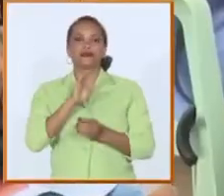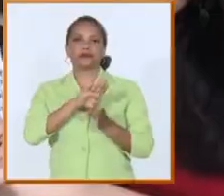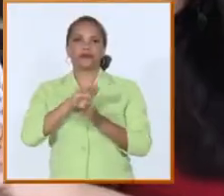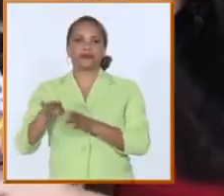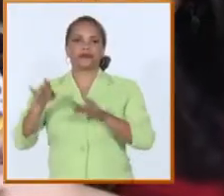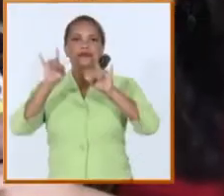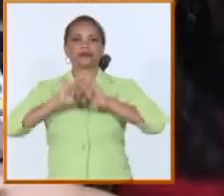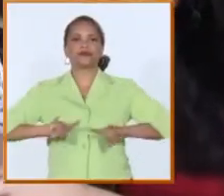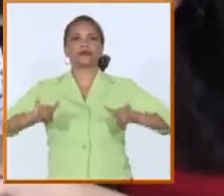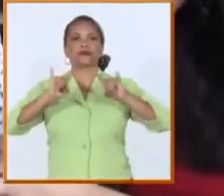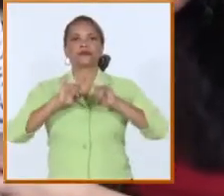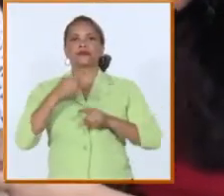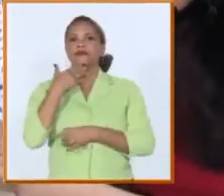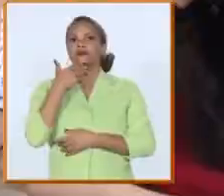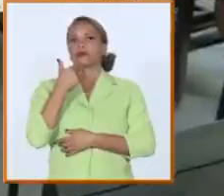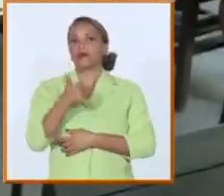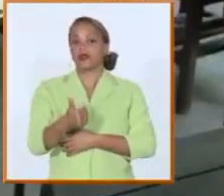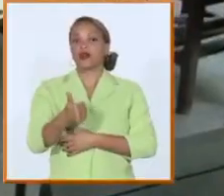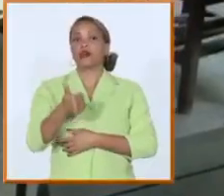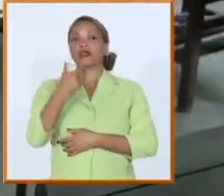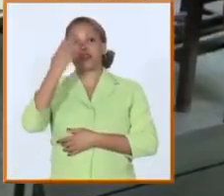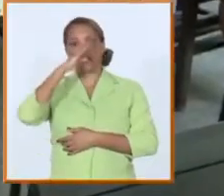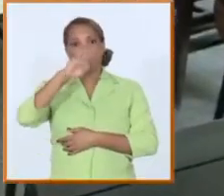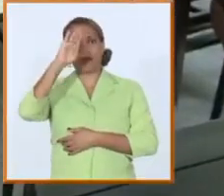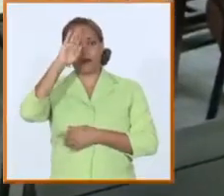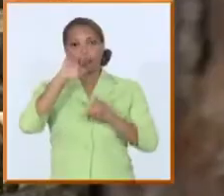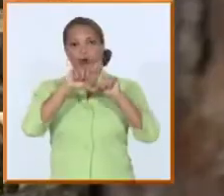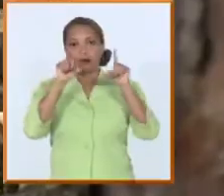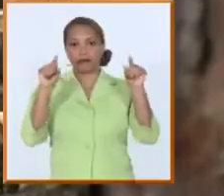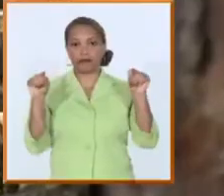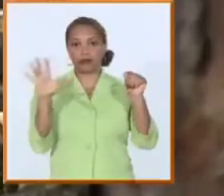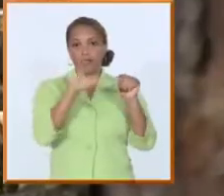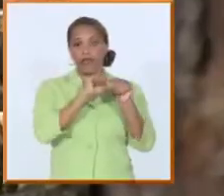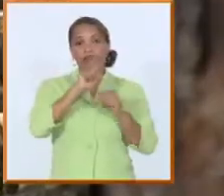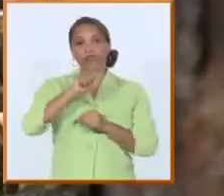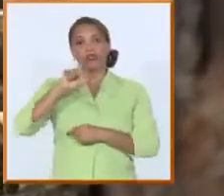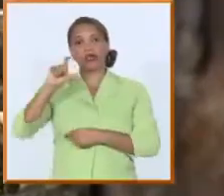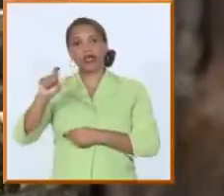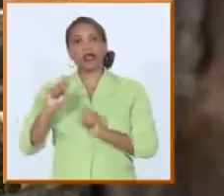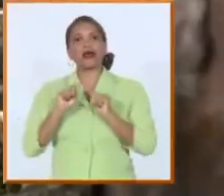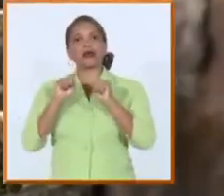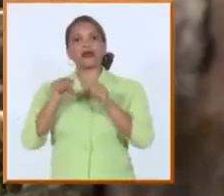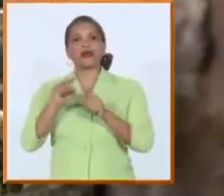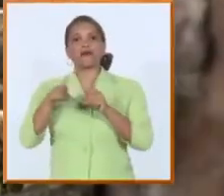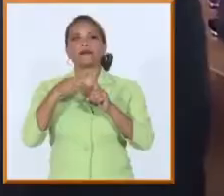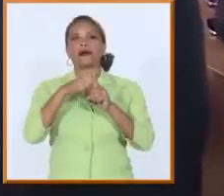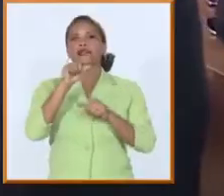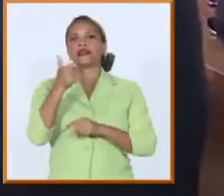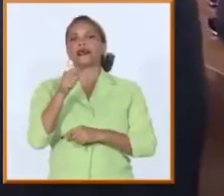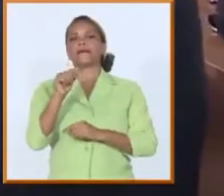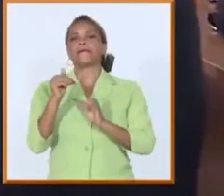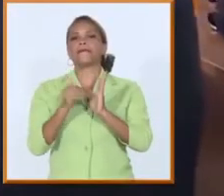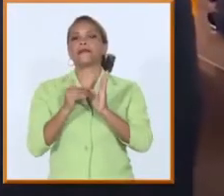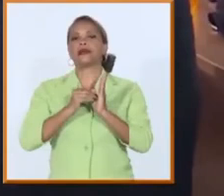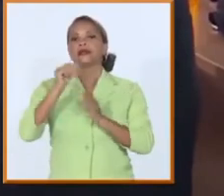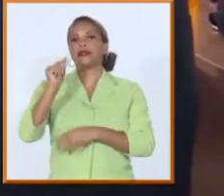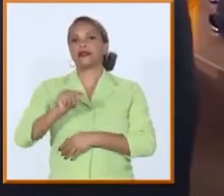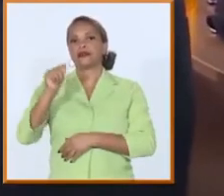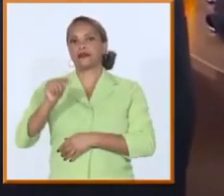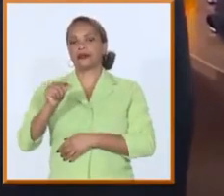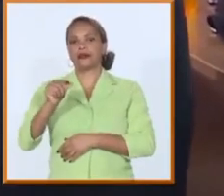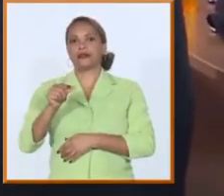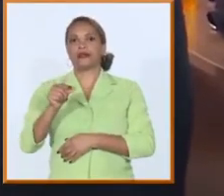universidades más prestigiosas de Cuba la Universidad Central Marta Abreu de las Villas acoge a sus más de 10.000 estudiantes se preparan siete procesos de